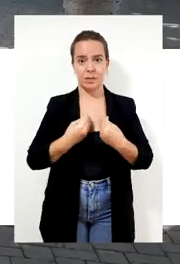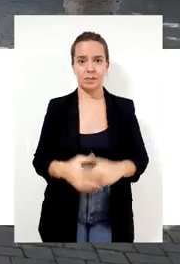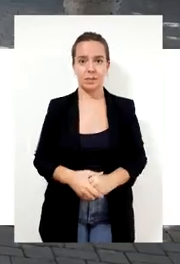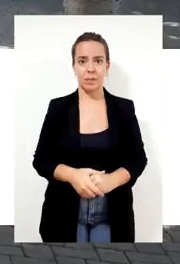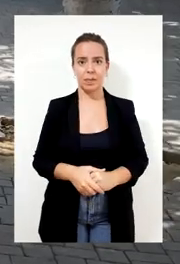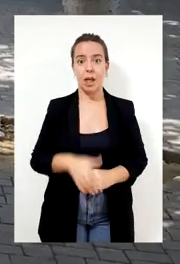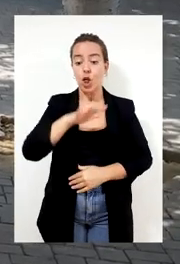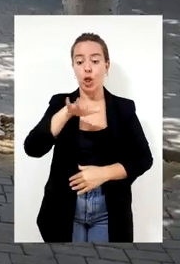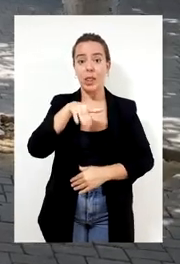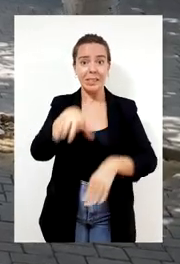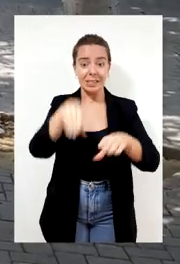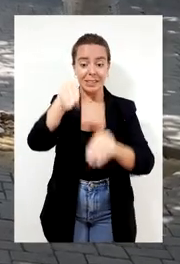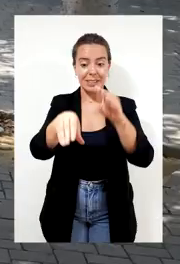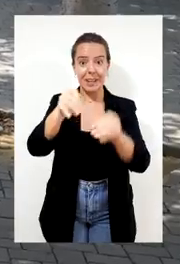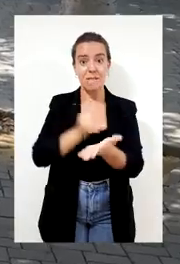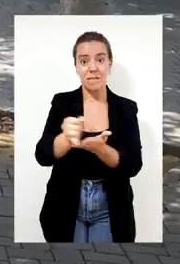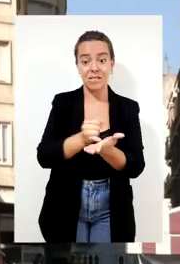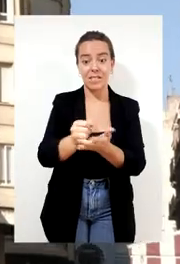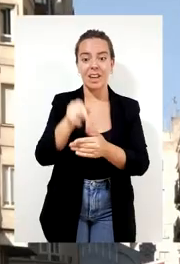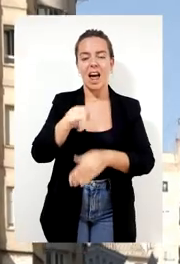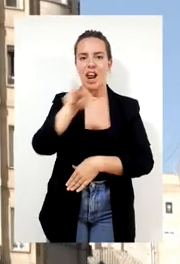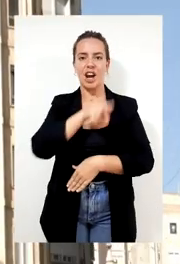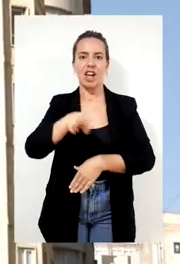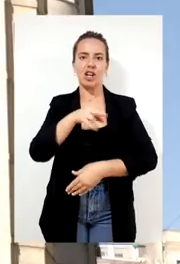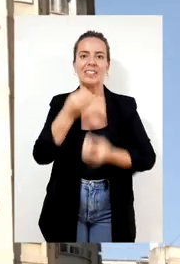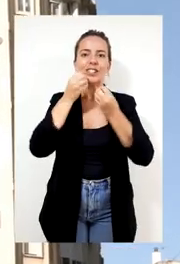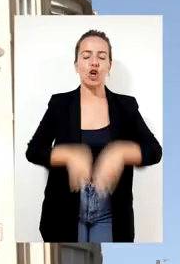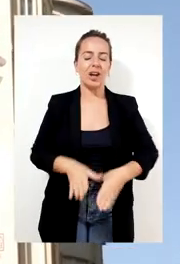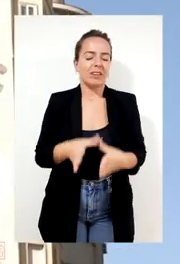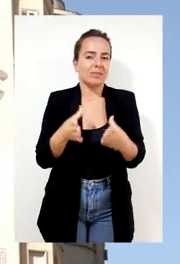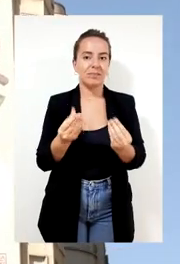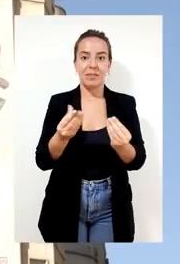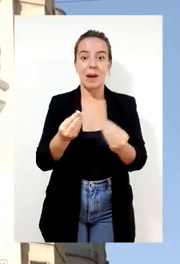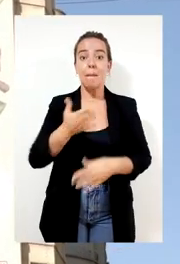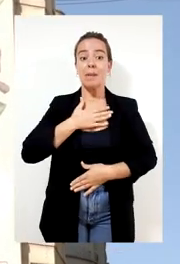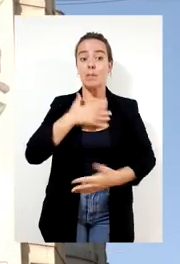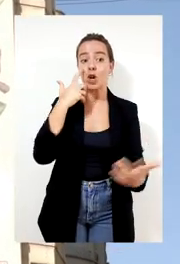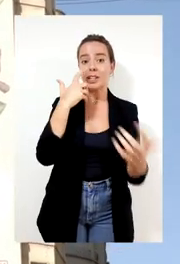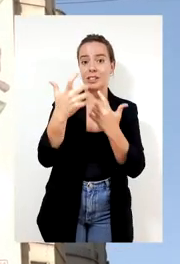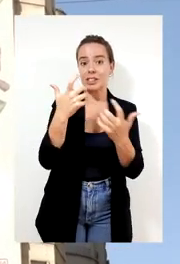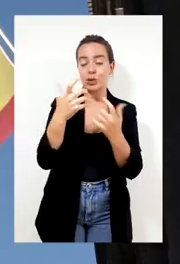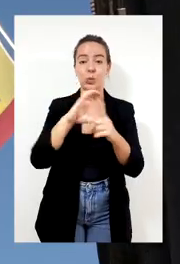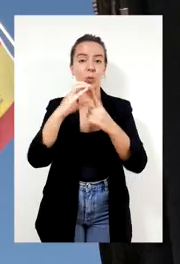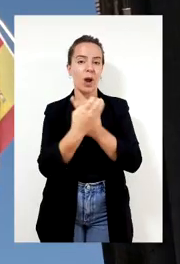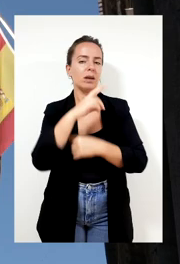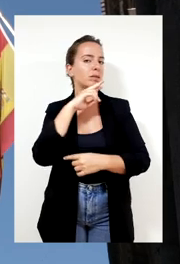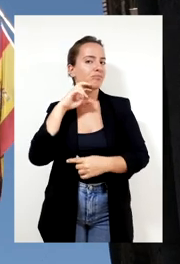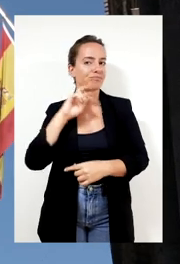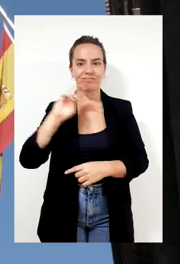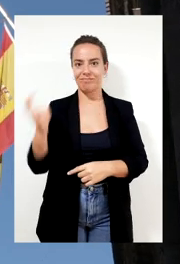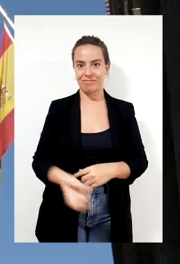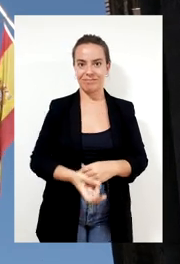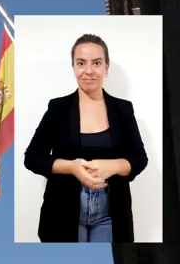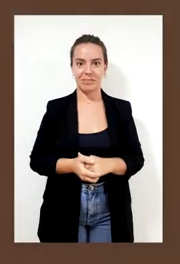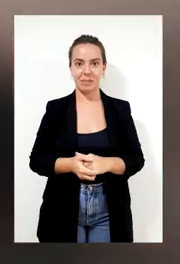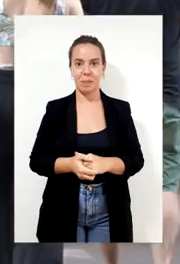habitantes. Situada en un valle fértil, esta región llena de historia alberga un patrimonio artístico y cultural rico y